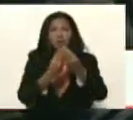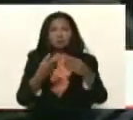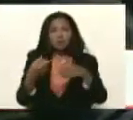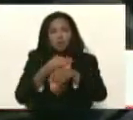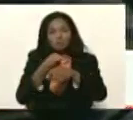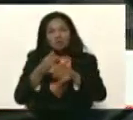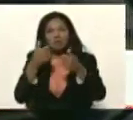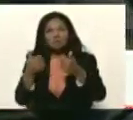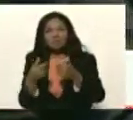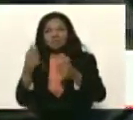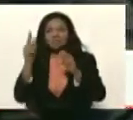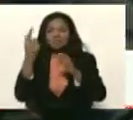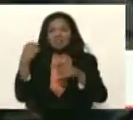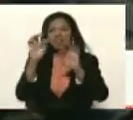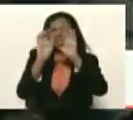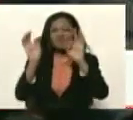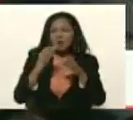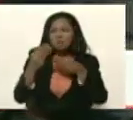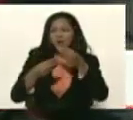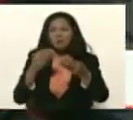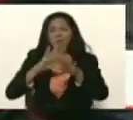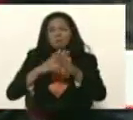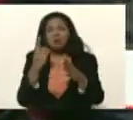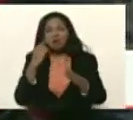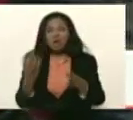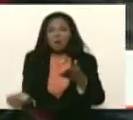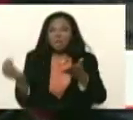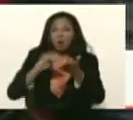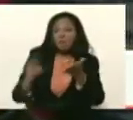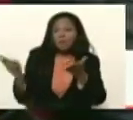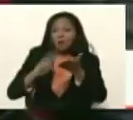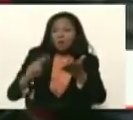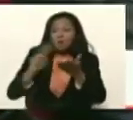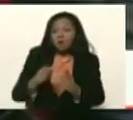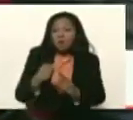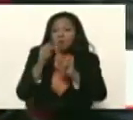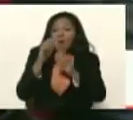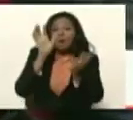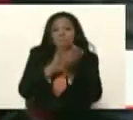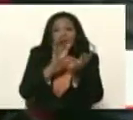bien, tiene una fórmula, porque ha sido reelecta, en Nueva Esparta,